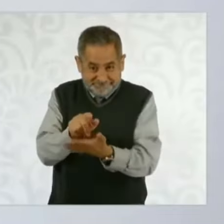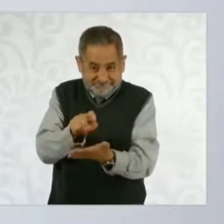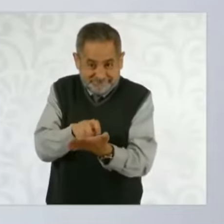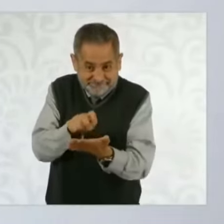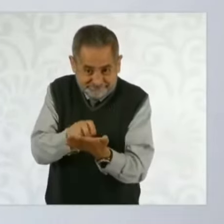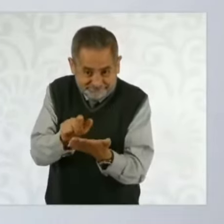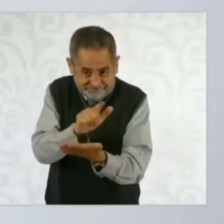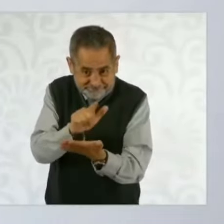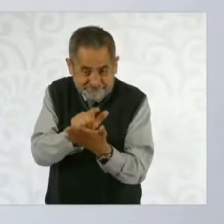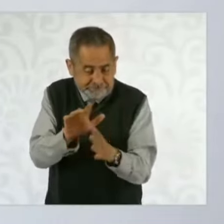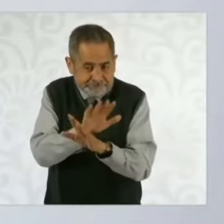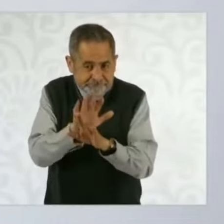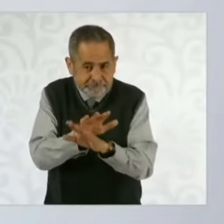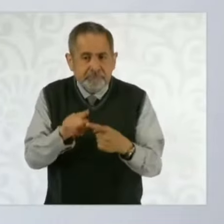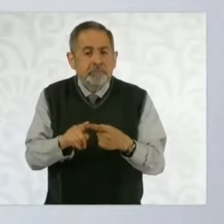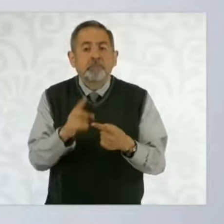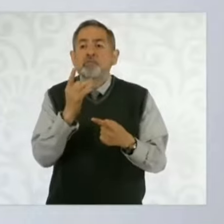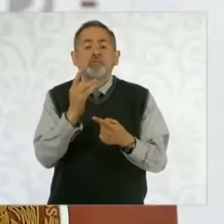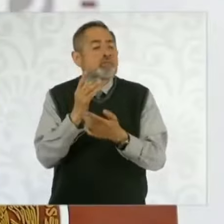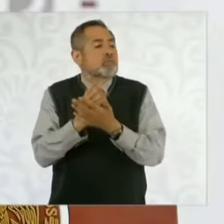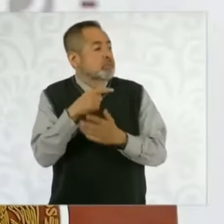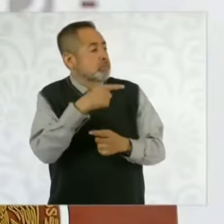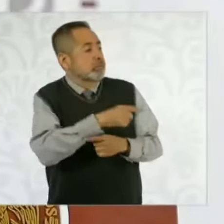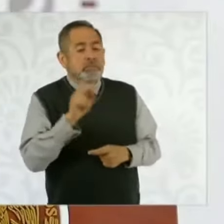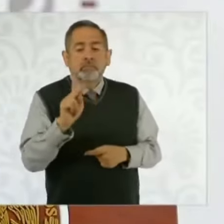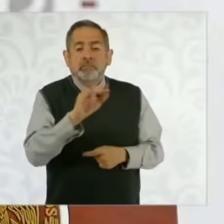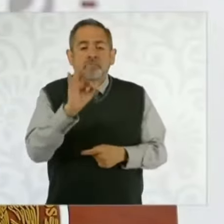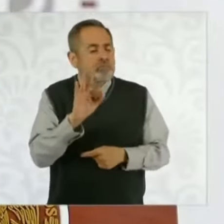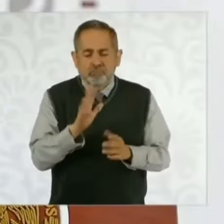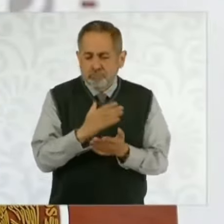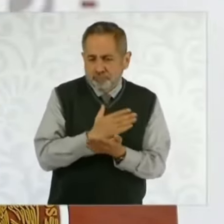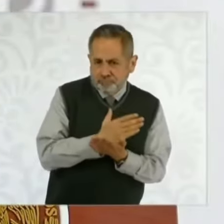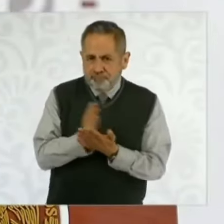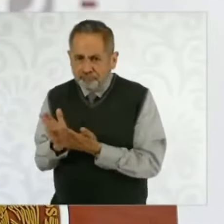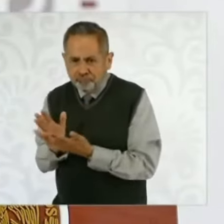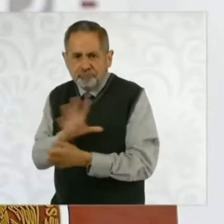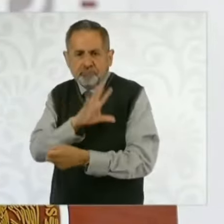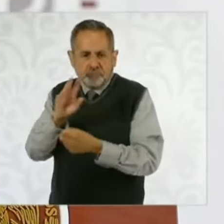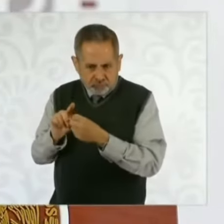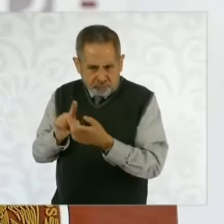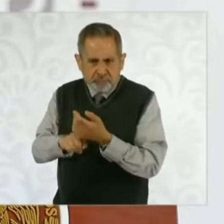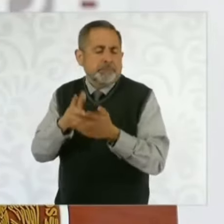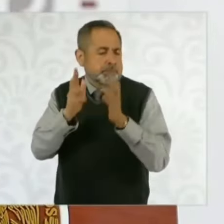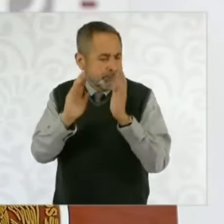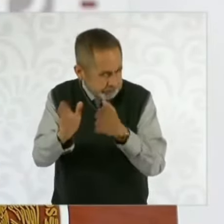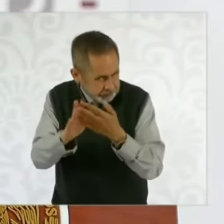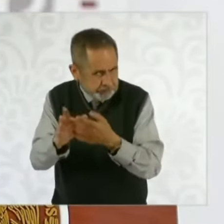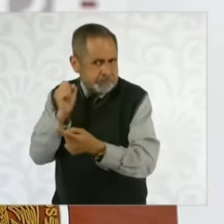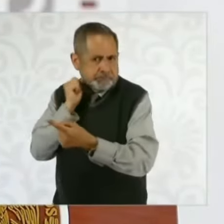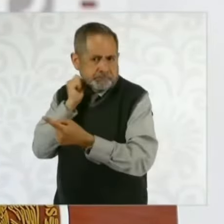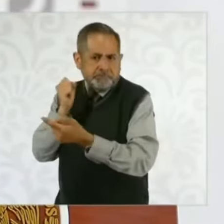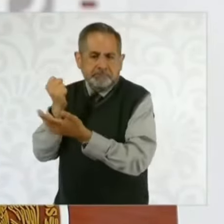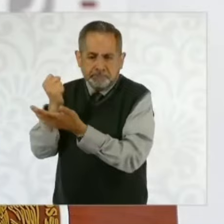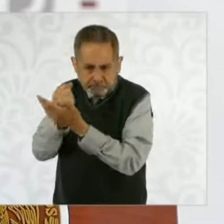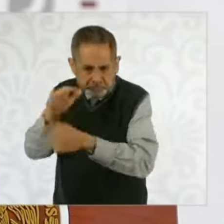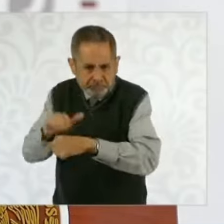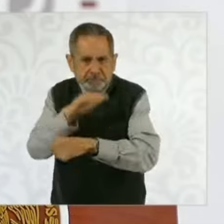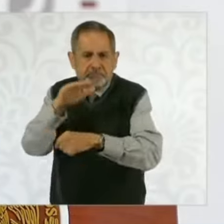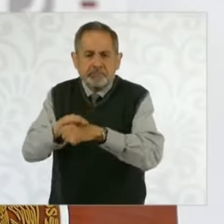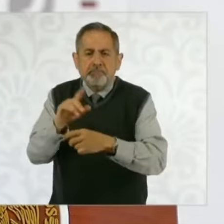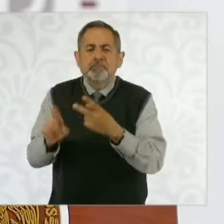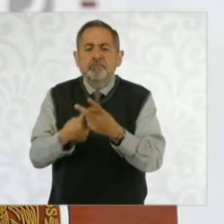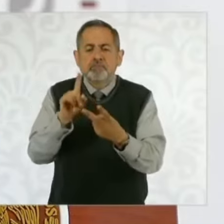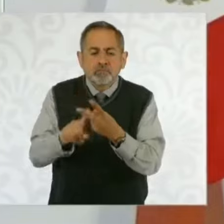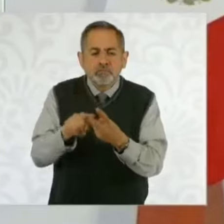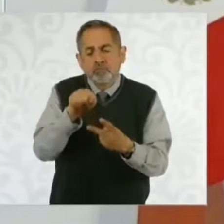presentado, no sólo la reforma al Poder Judicial, sino las reformas que ya pasaron por el Senado, la Constitucional,